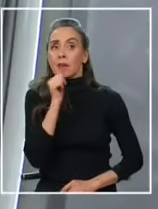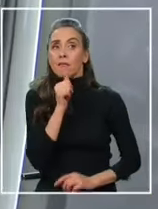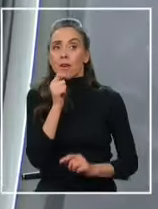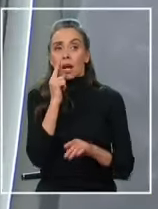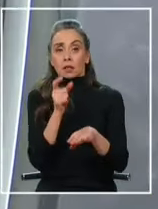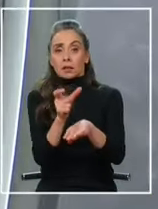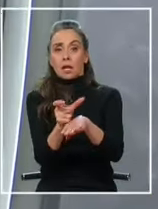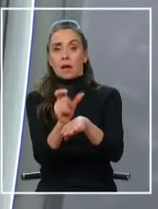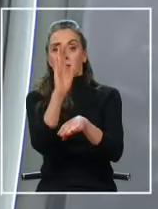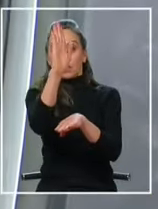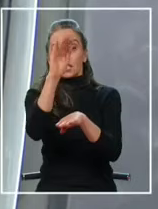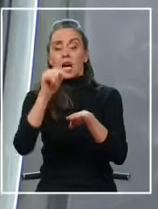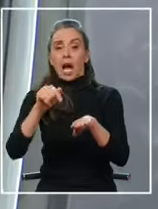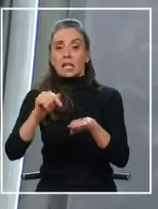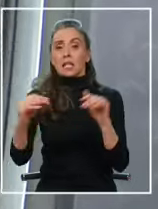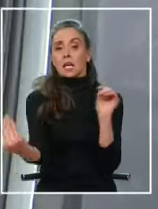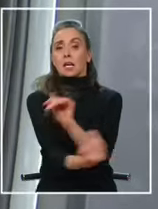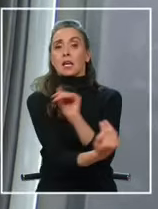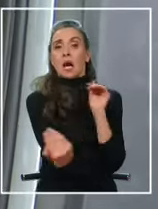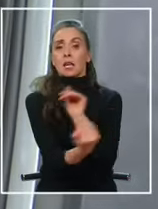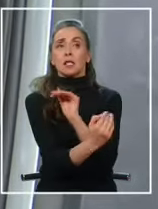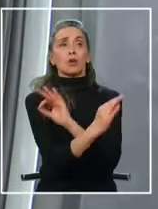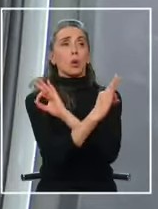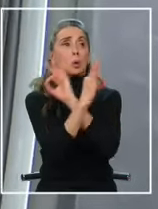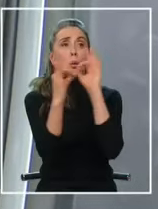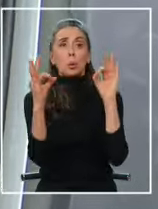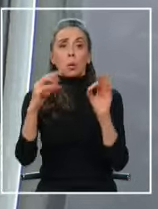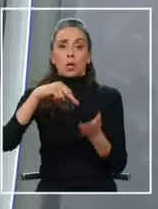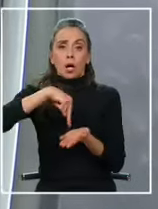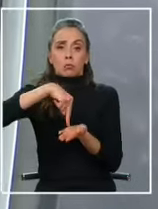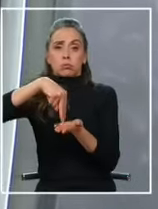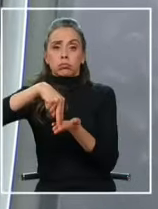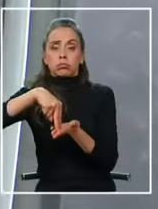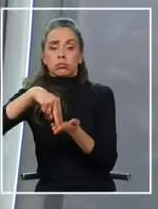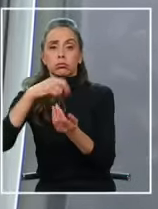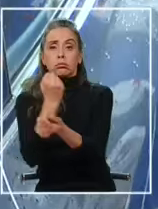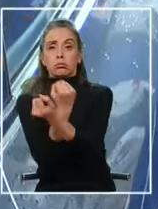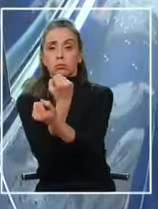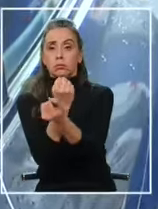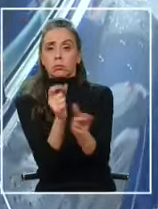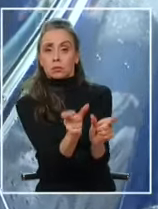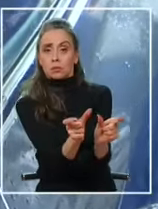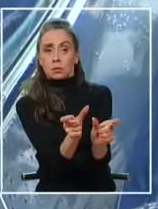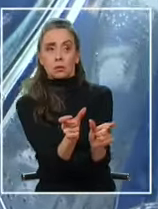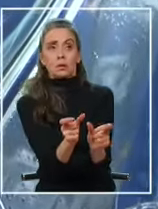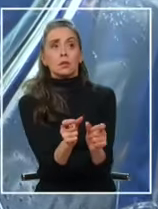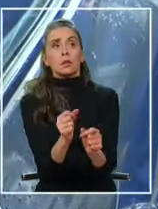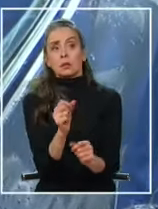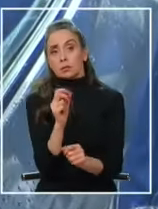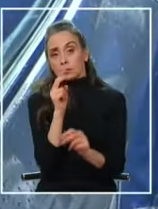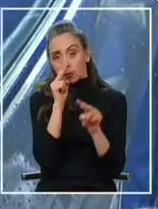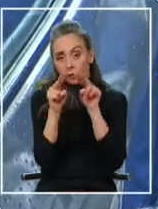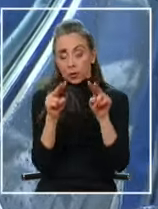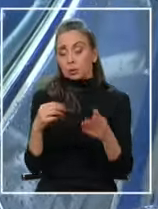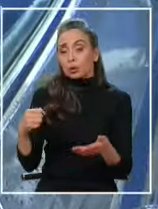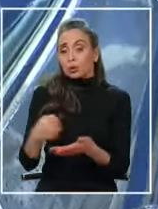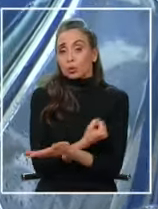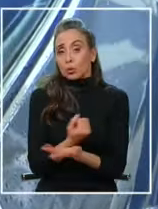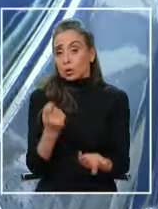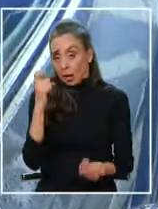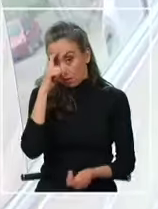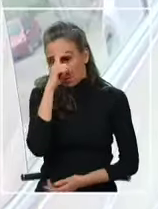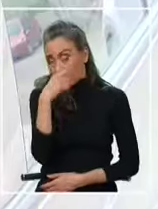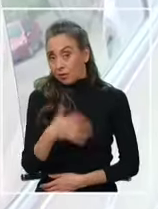fiscalización en esta zona. Casi nunca hay fiscalización. Se puede alestar, pero chula, está